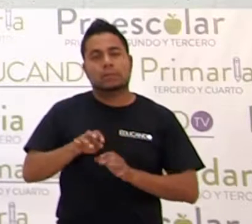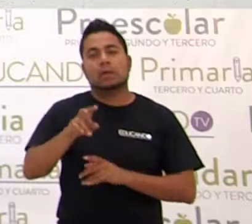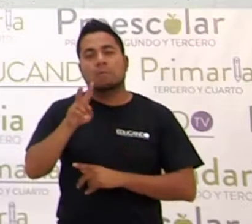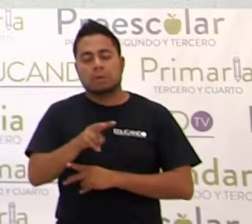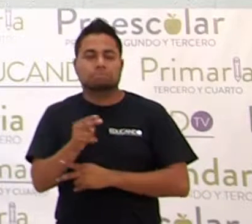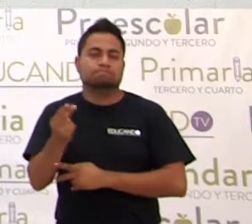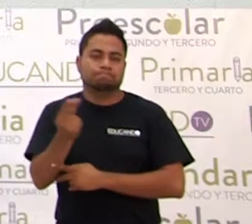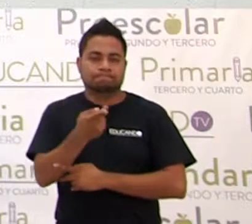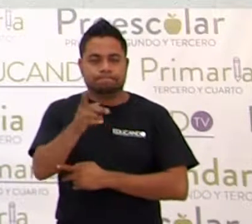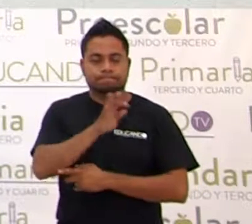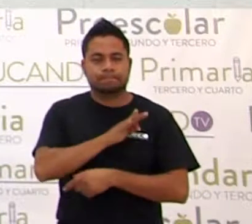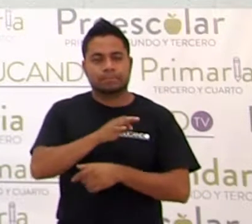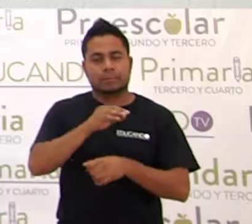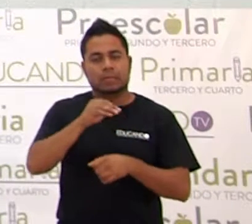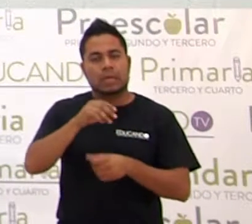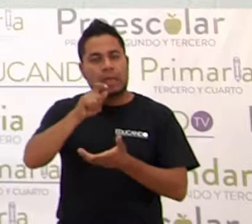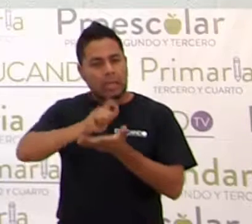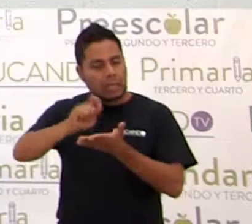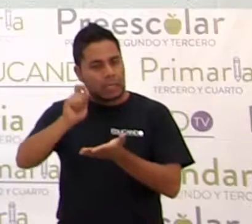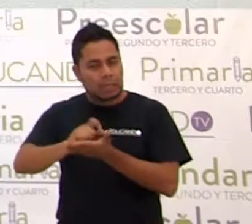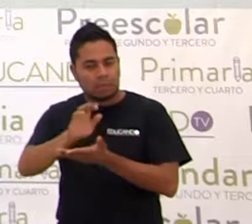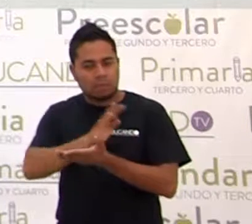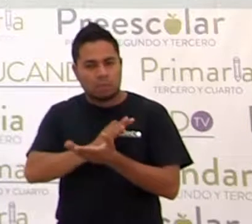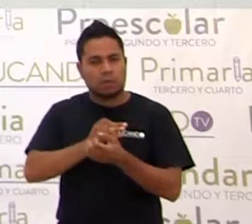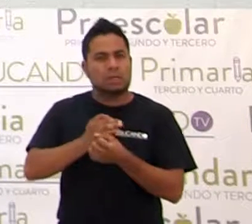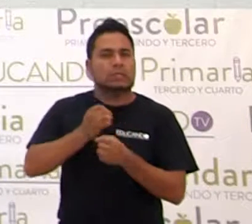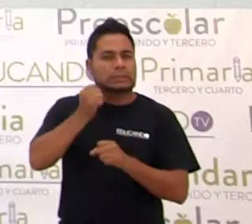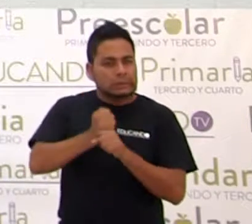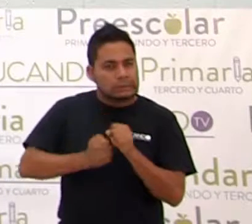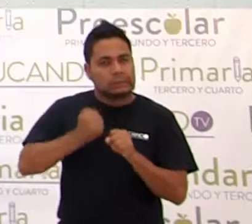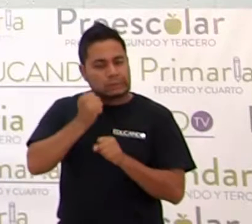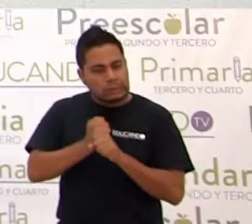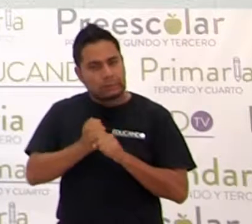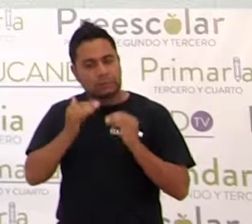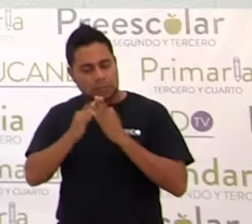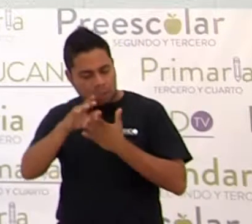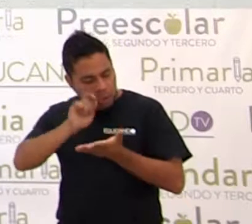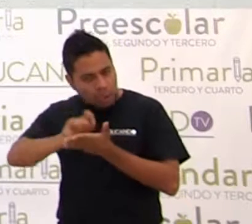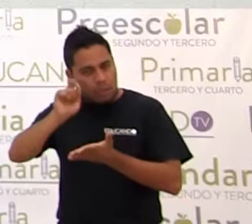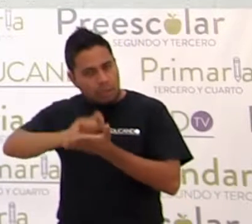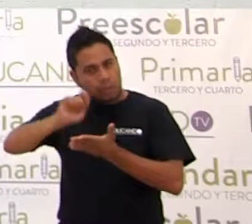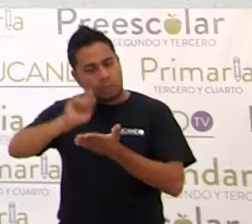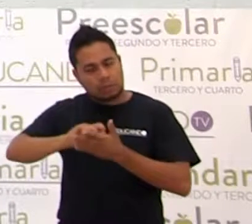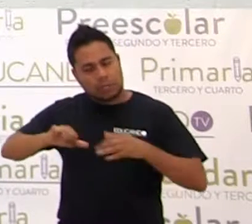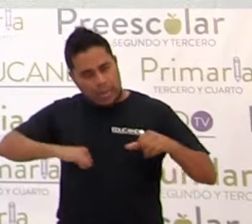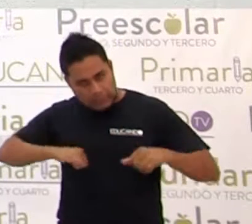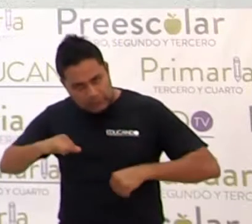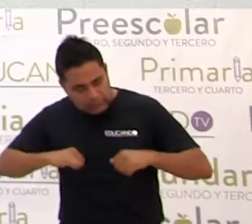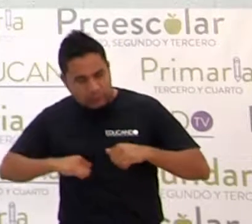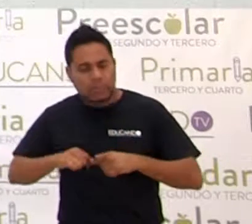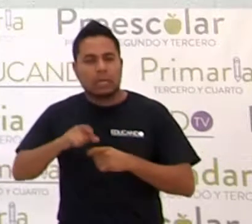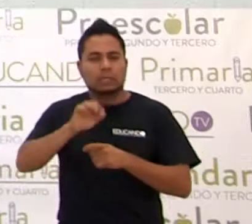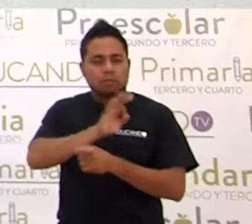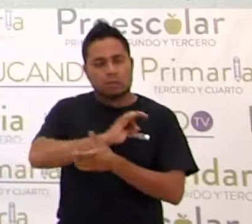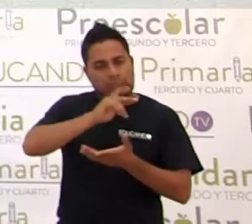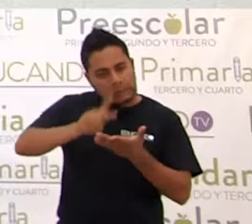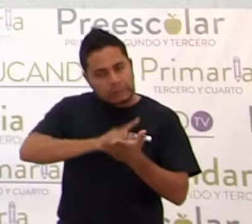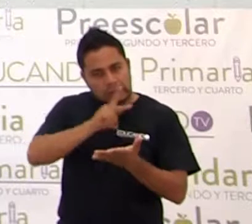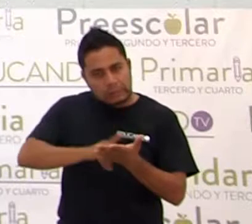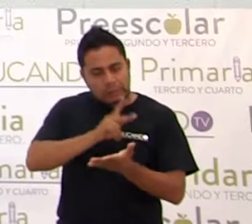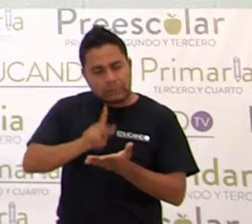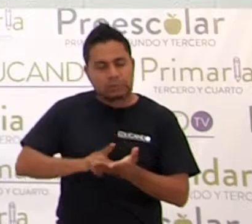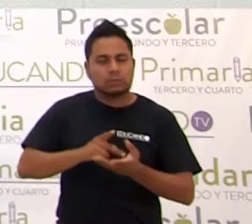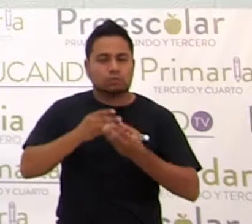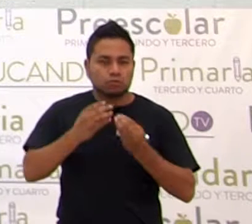tomar nota y practicar en casa, hacer los ejercicios, repasar. Lo que ya vimos en